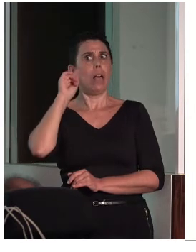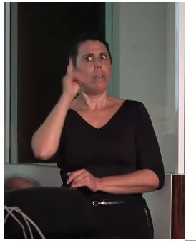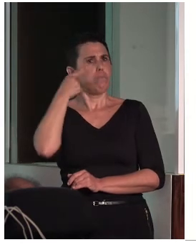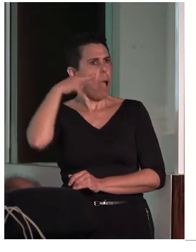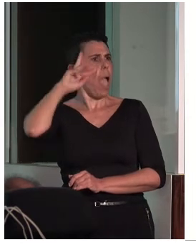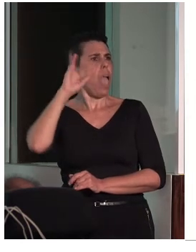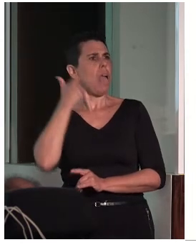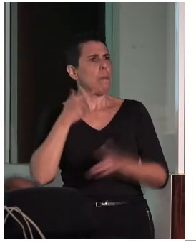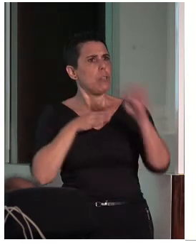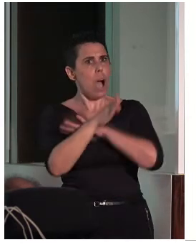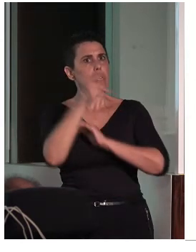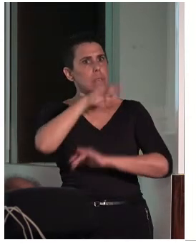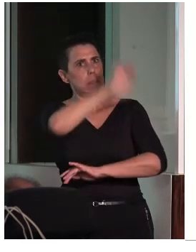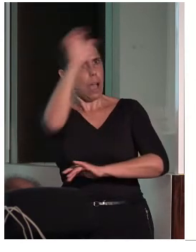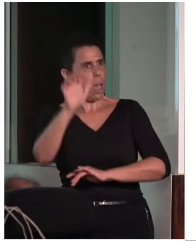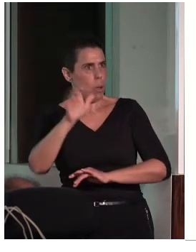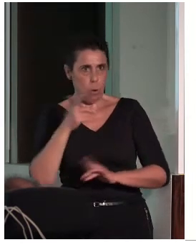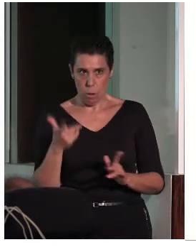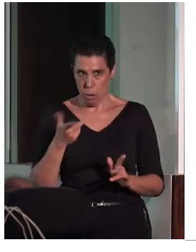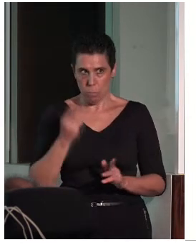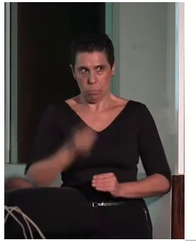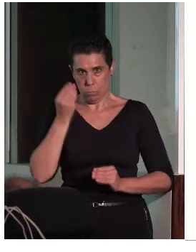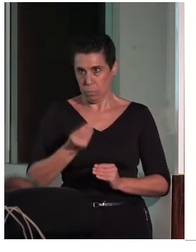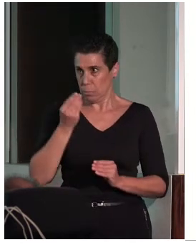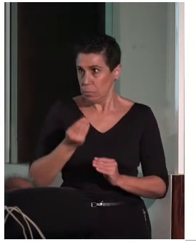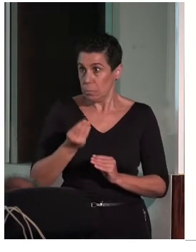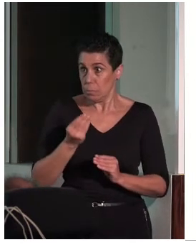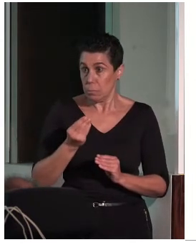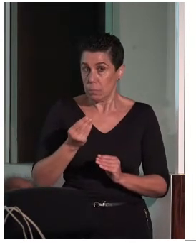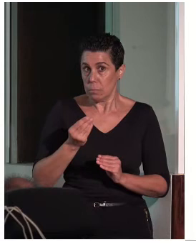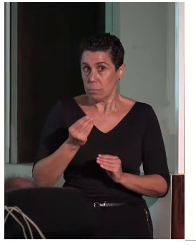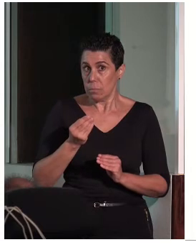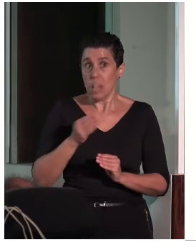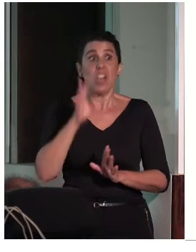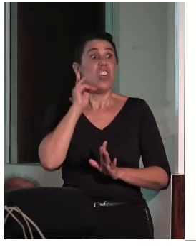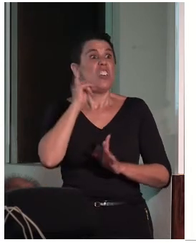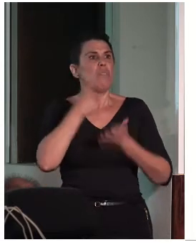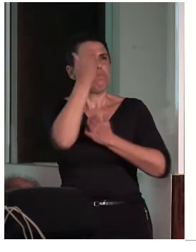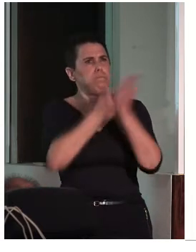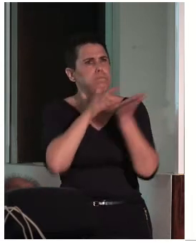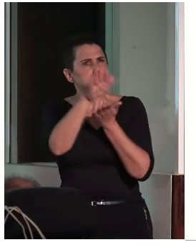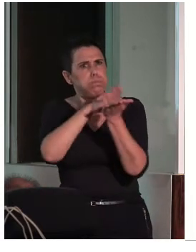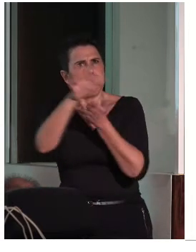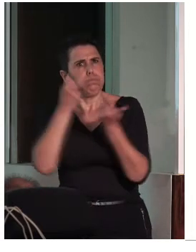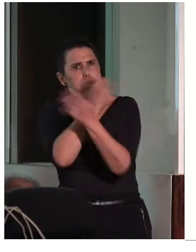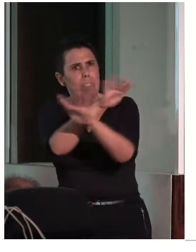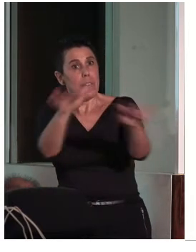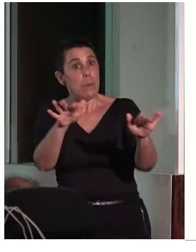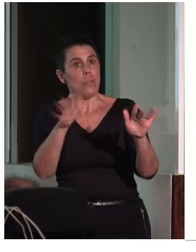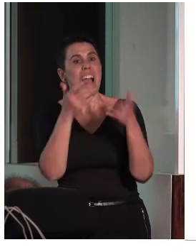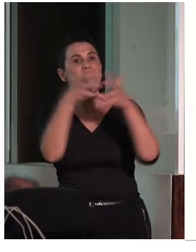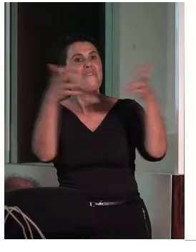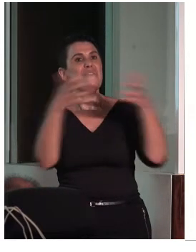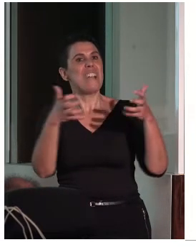Y que en sus muchos materiales divulgativos habla de dos frases, rigor